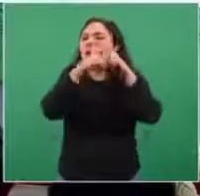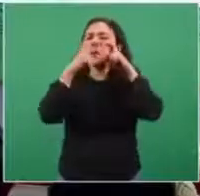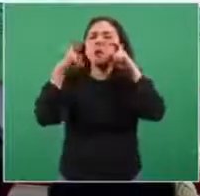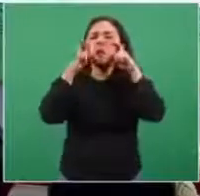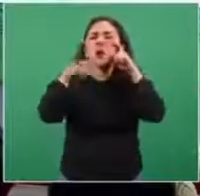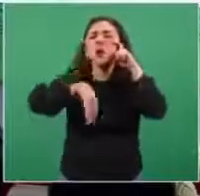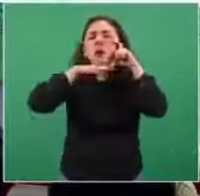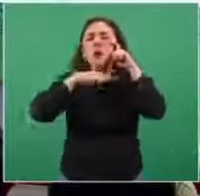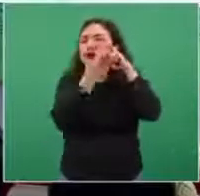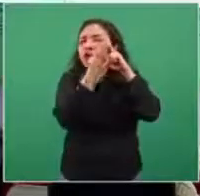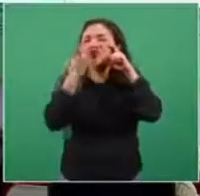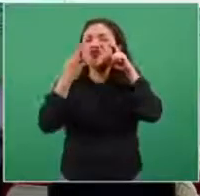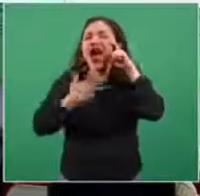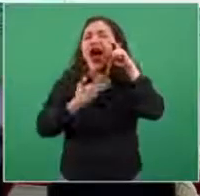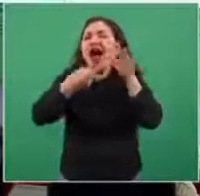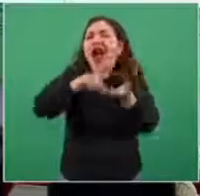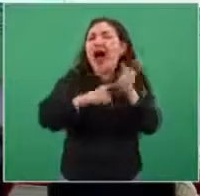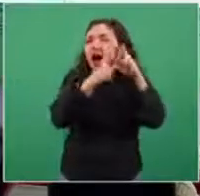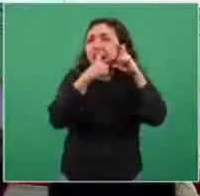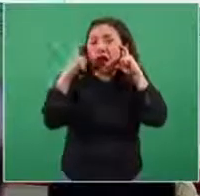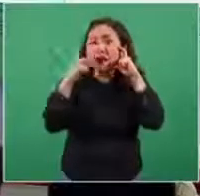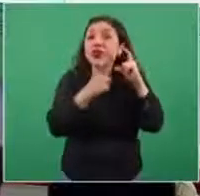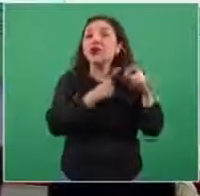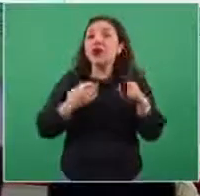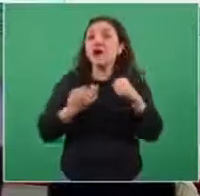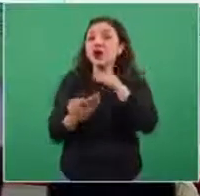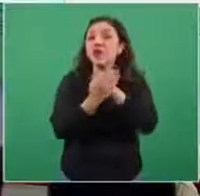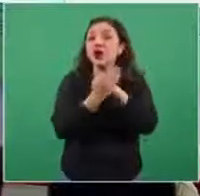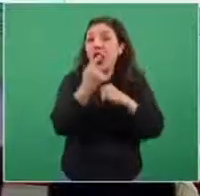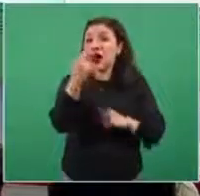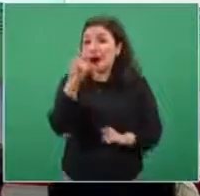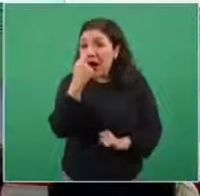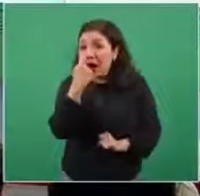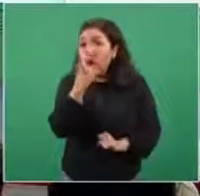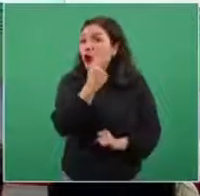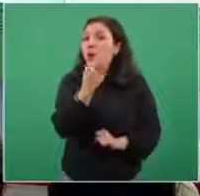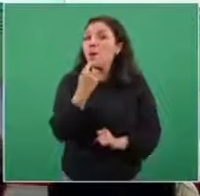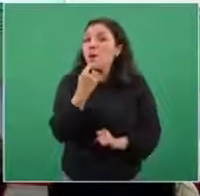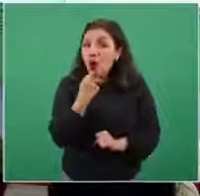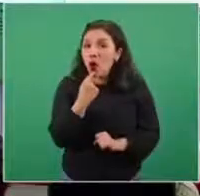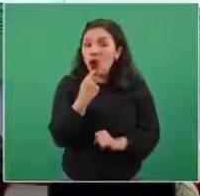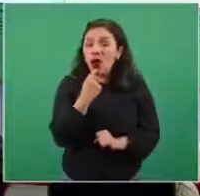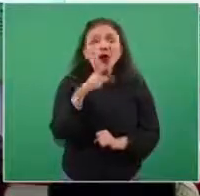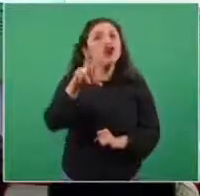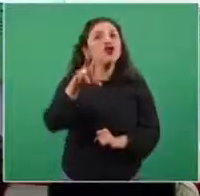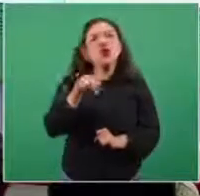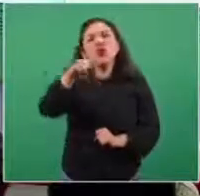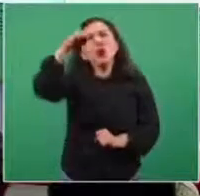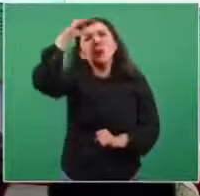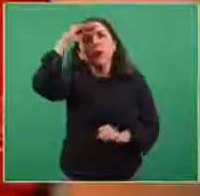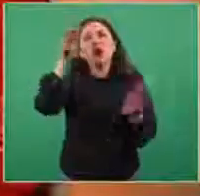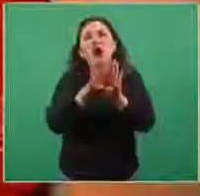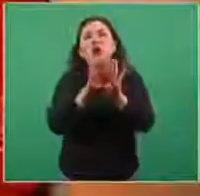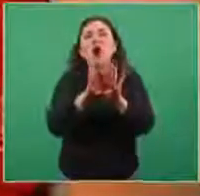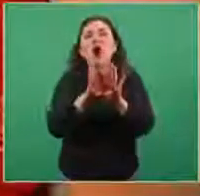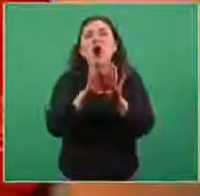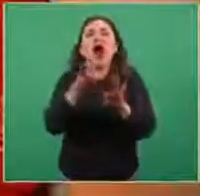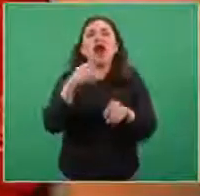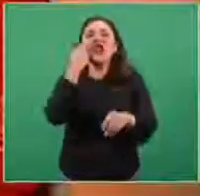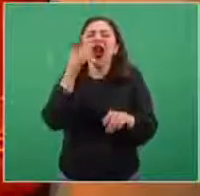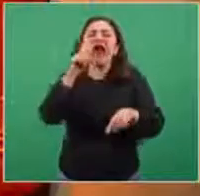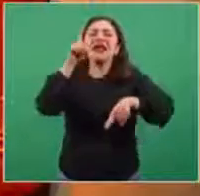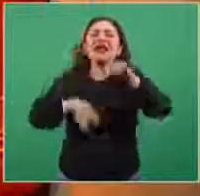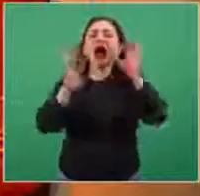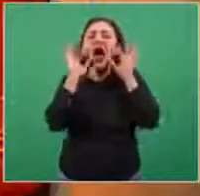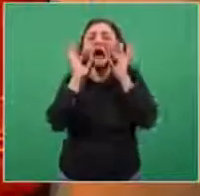de los mismos. Tiene que cubrir la nariz, la boca completamente. Ciertamente, no hay que tomarlos de la parte donde